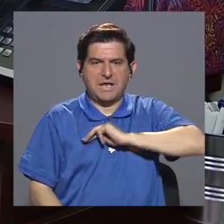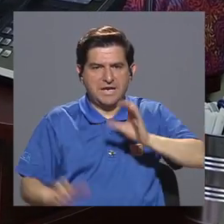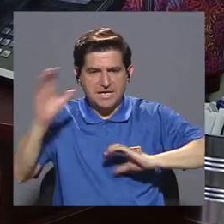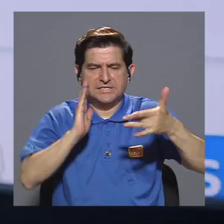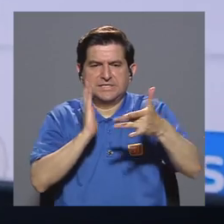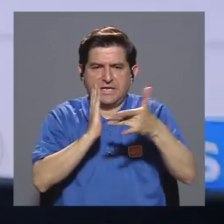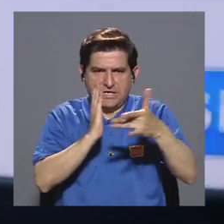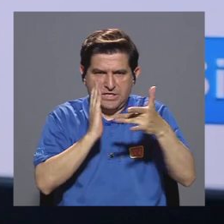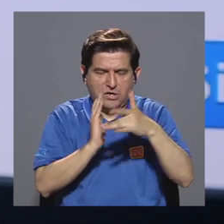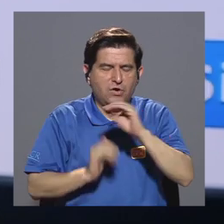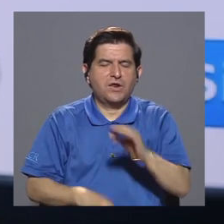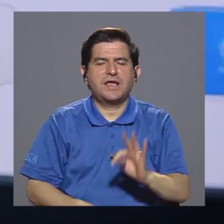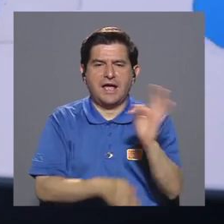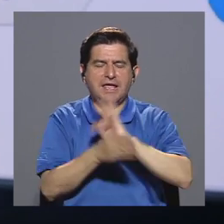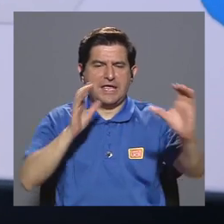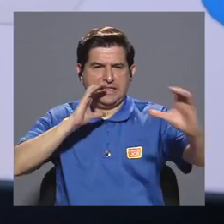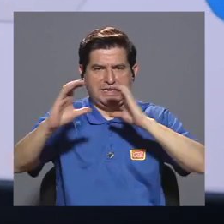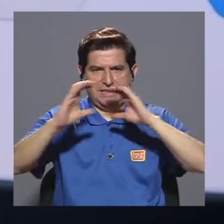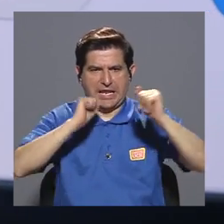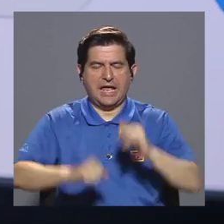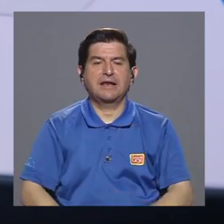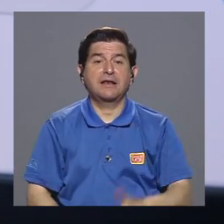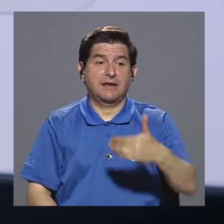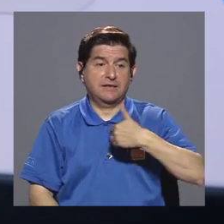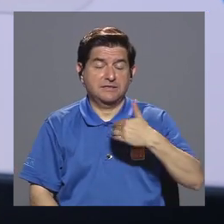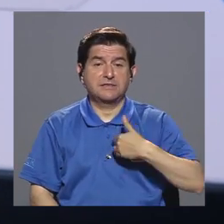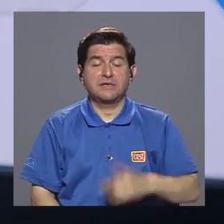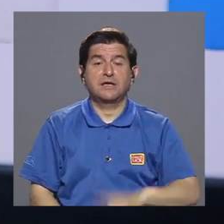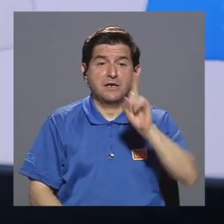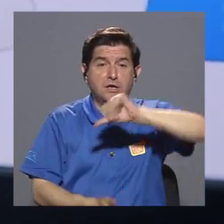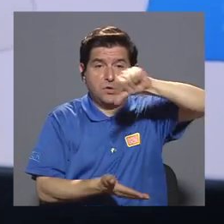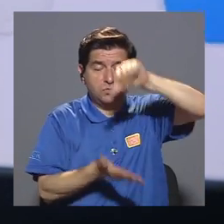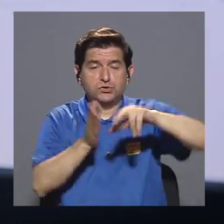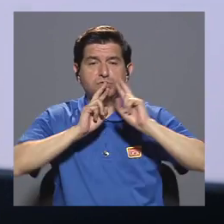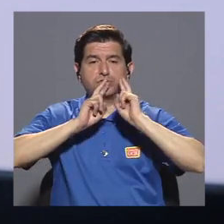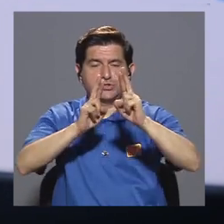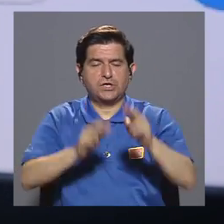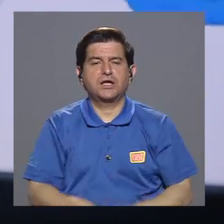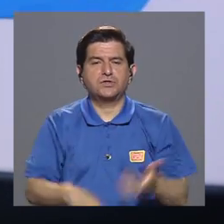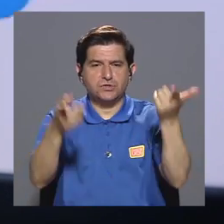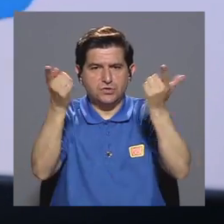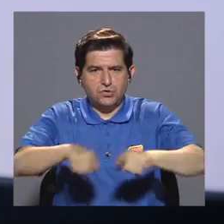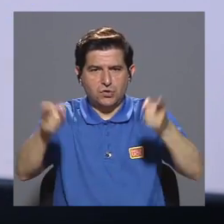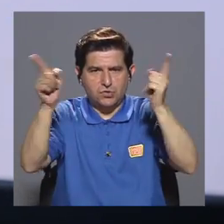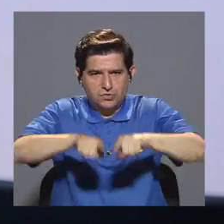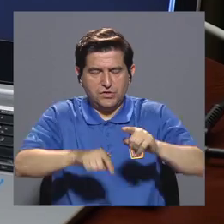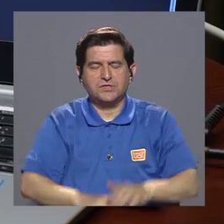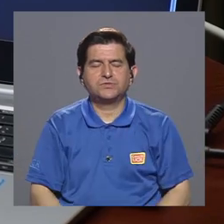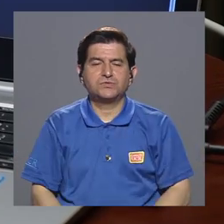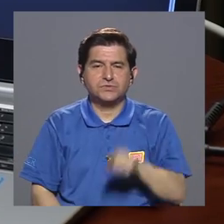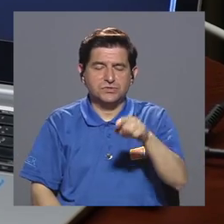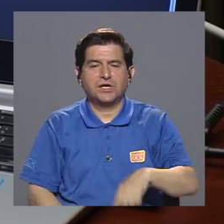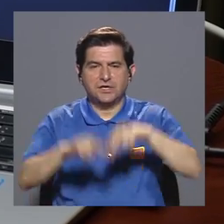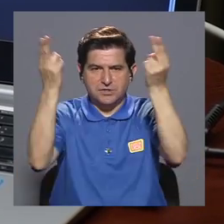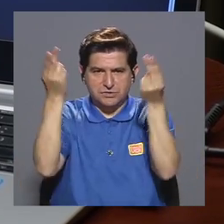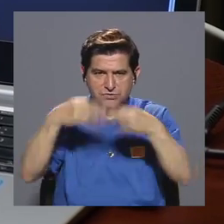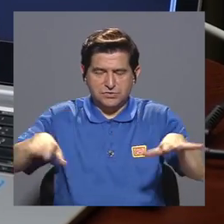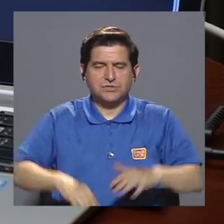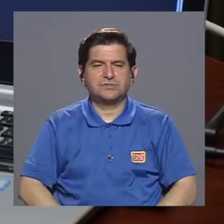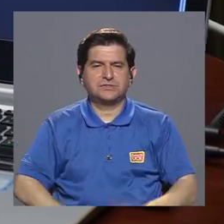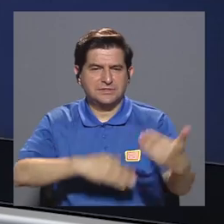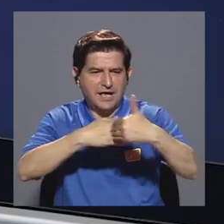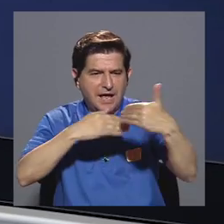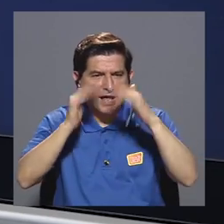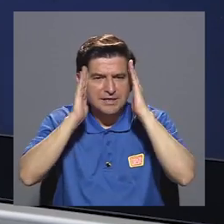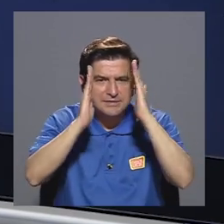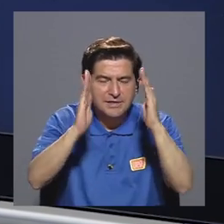Ministerio de Ciencia, Tecnología y Telecomunicaciones cuenta con un centro de respuesta de incidentes de informática que monitorea